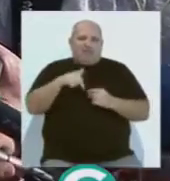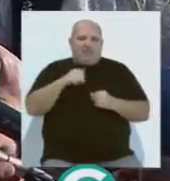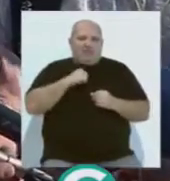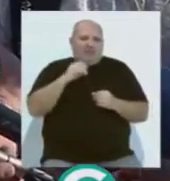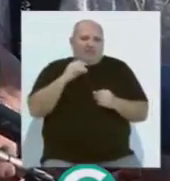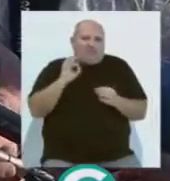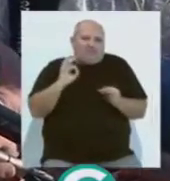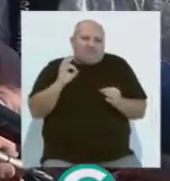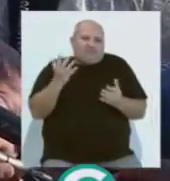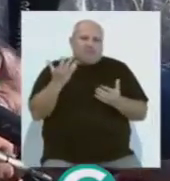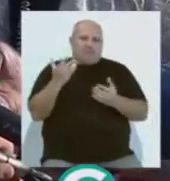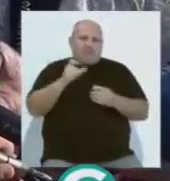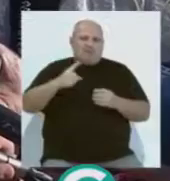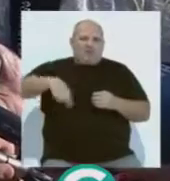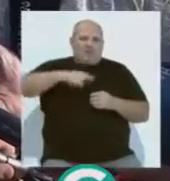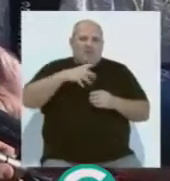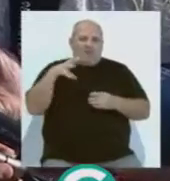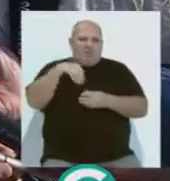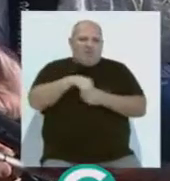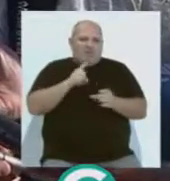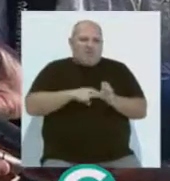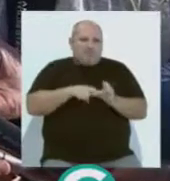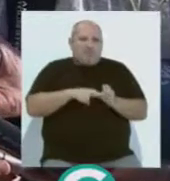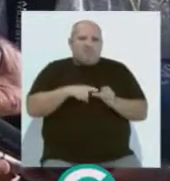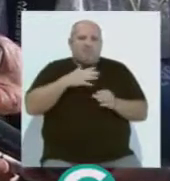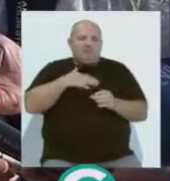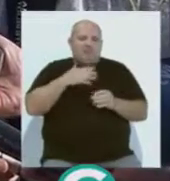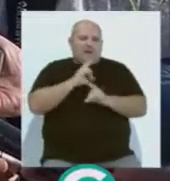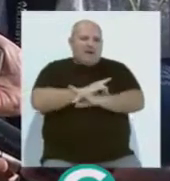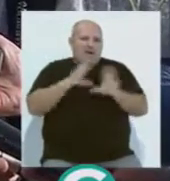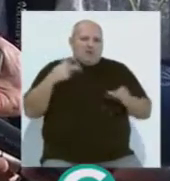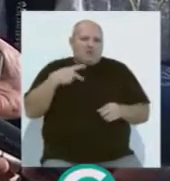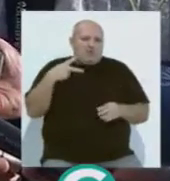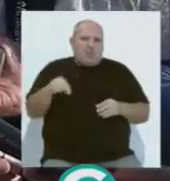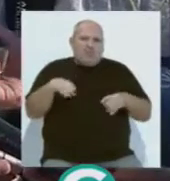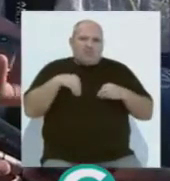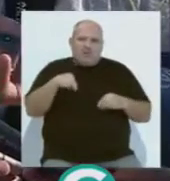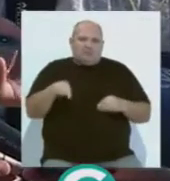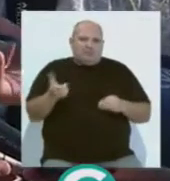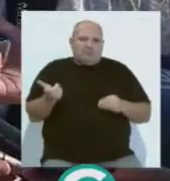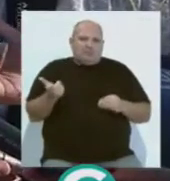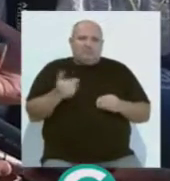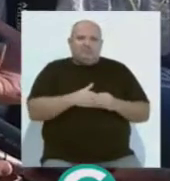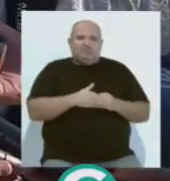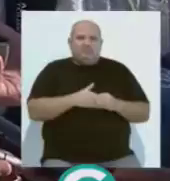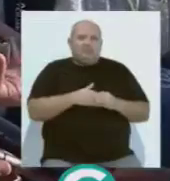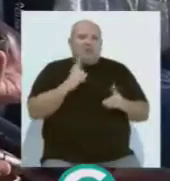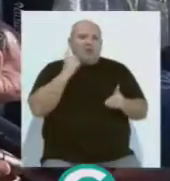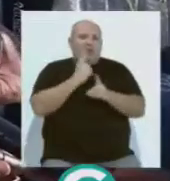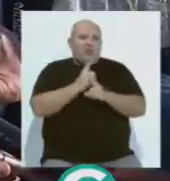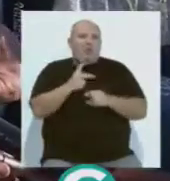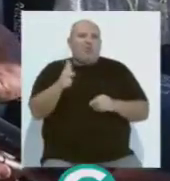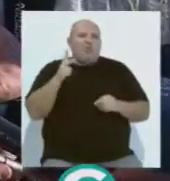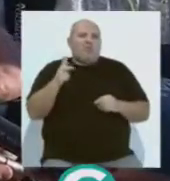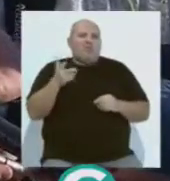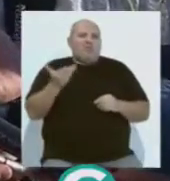desarrollando por parte de las personas que allí estaban concentradas. Por tanto, nuestra condena absoluta a cualquier tipo de ejercicio de violencia que atenta, como digo, a